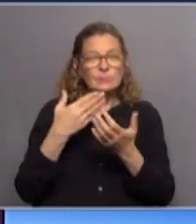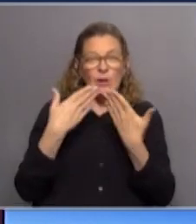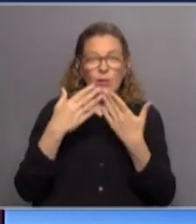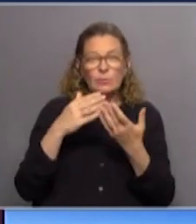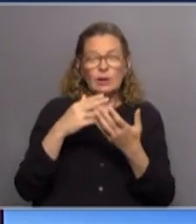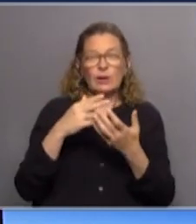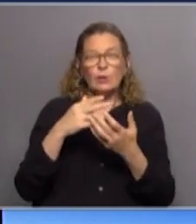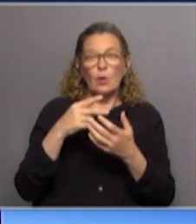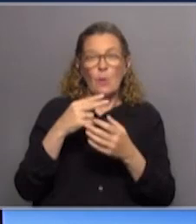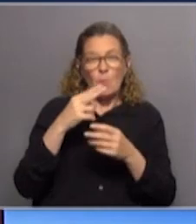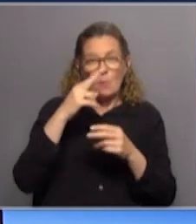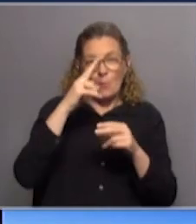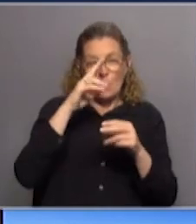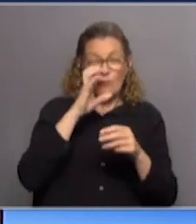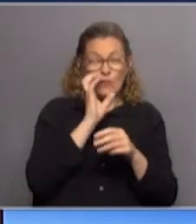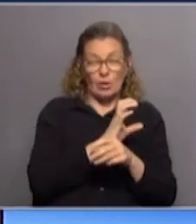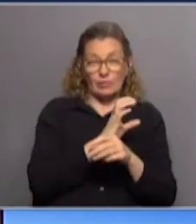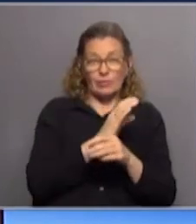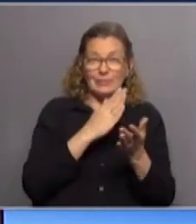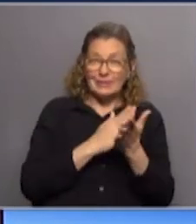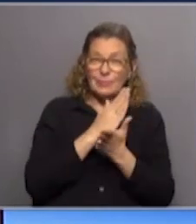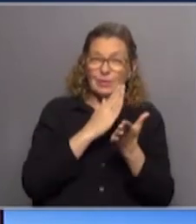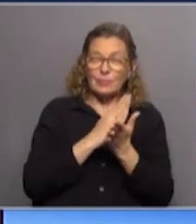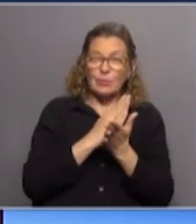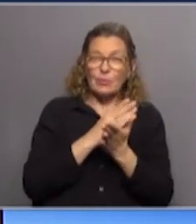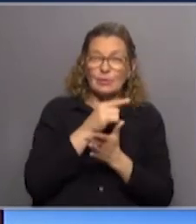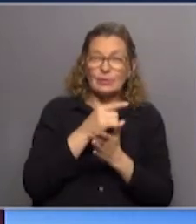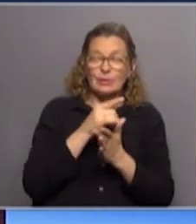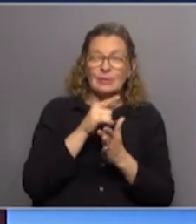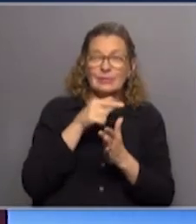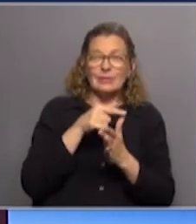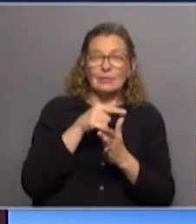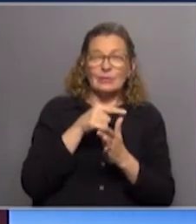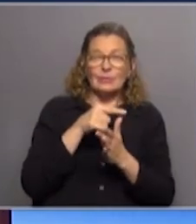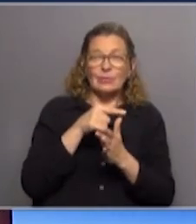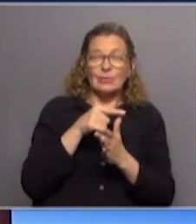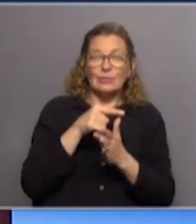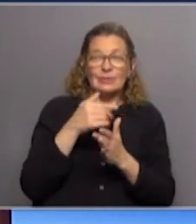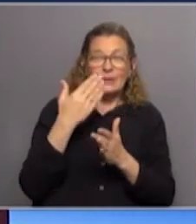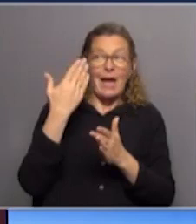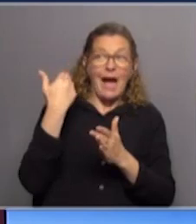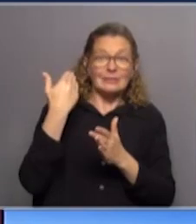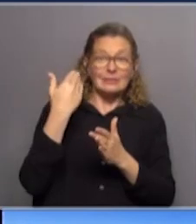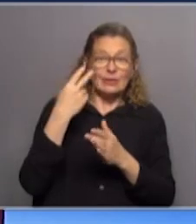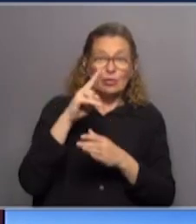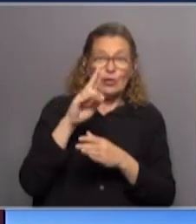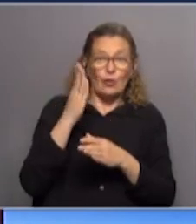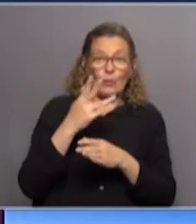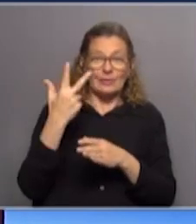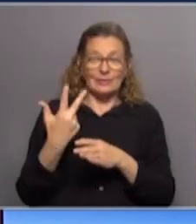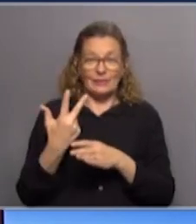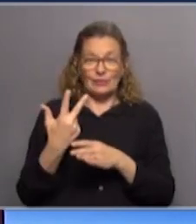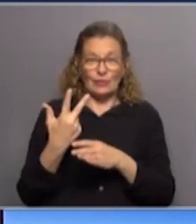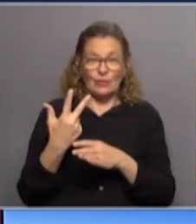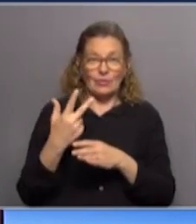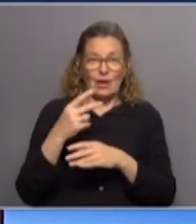homicidio abravado y habla de violación, siempre y cuando hayan pasado desde los hechos dos tercios, el equivalente a